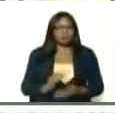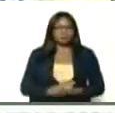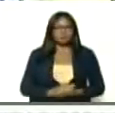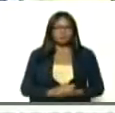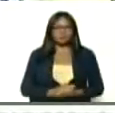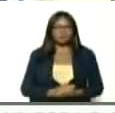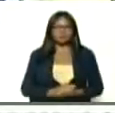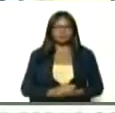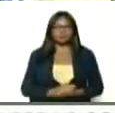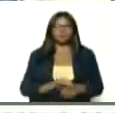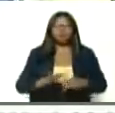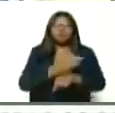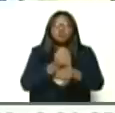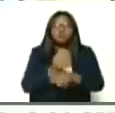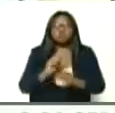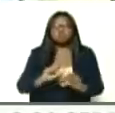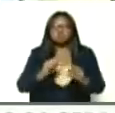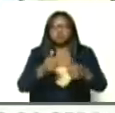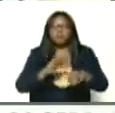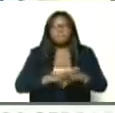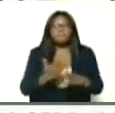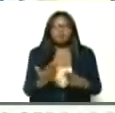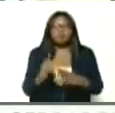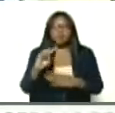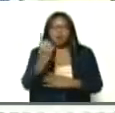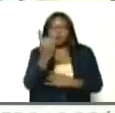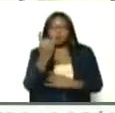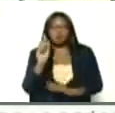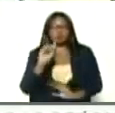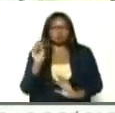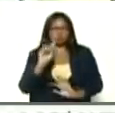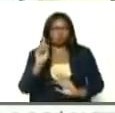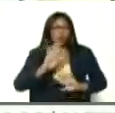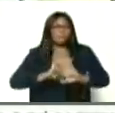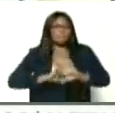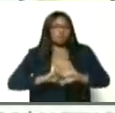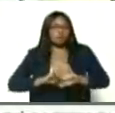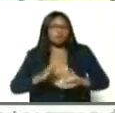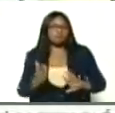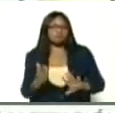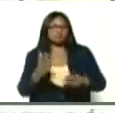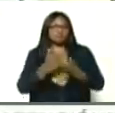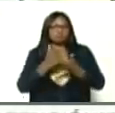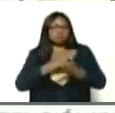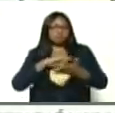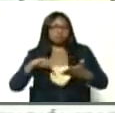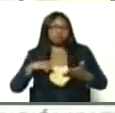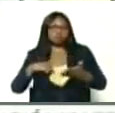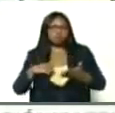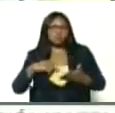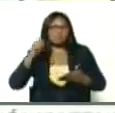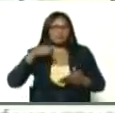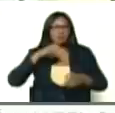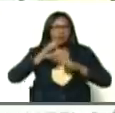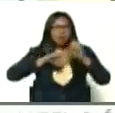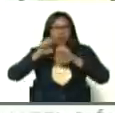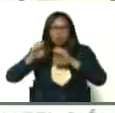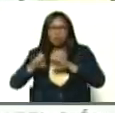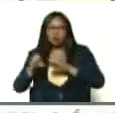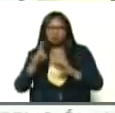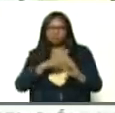digo, causante fundamental, aunque no única, porque siempre tenemos que evaluar el entorno,